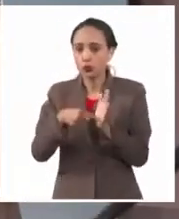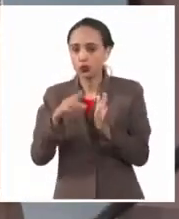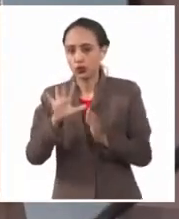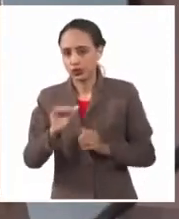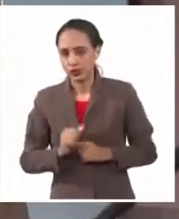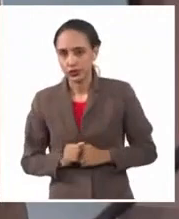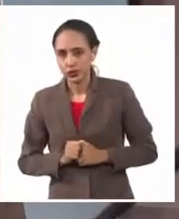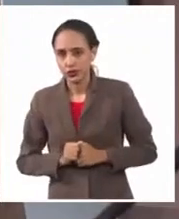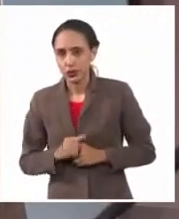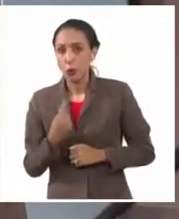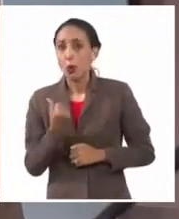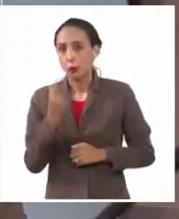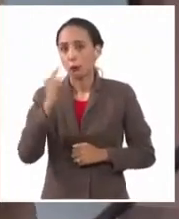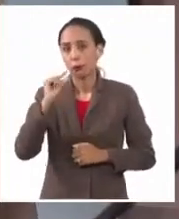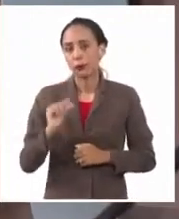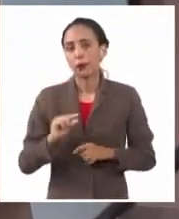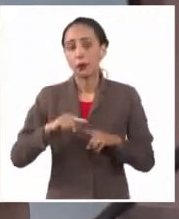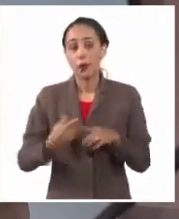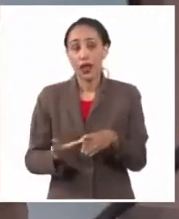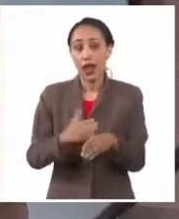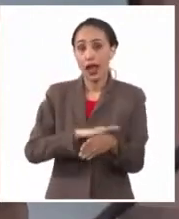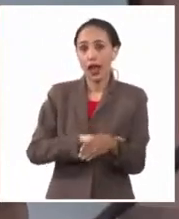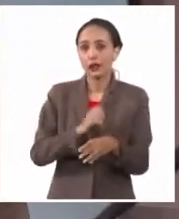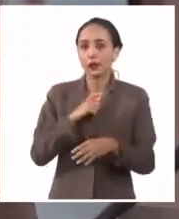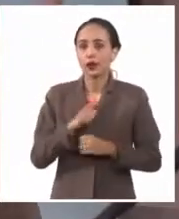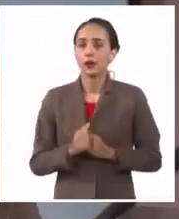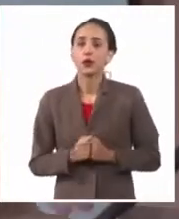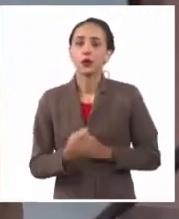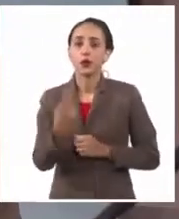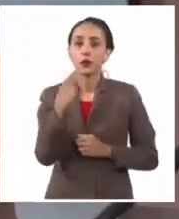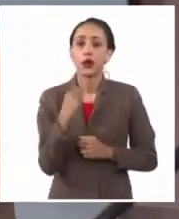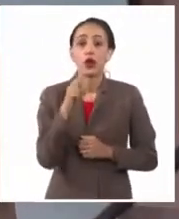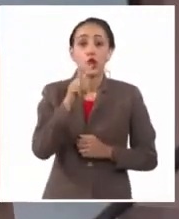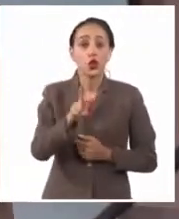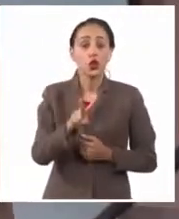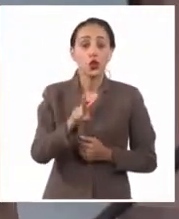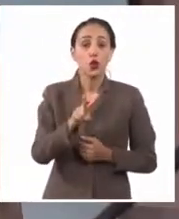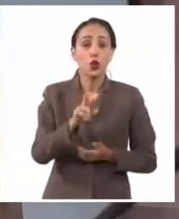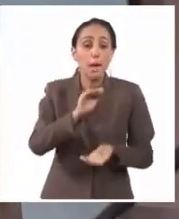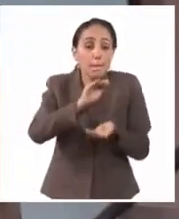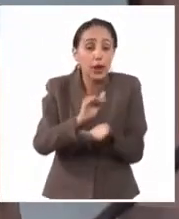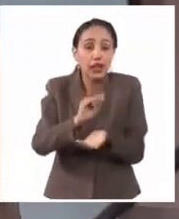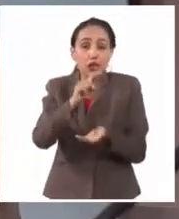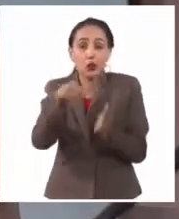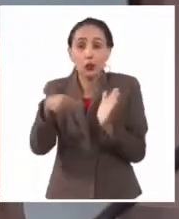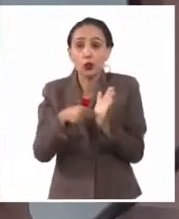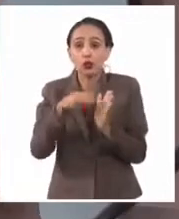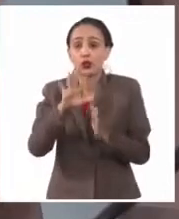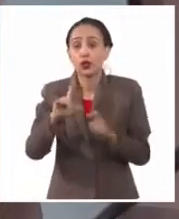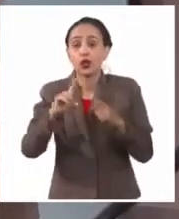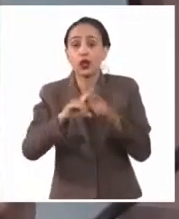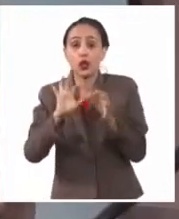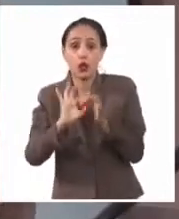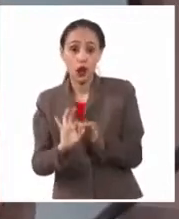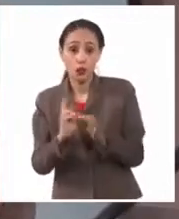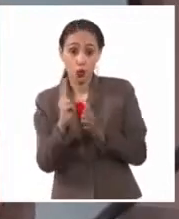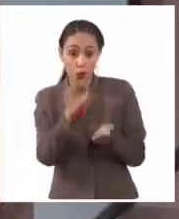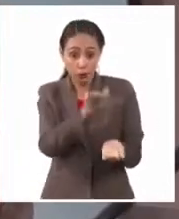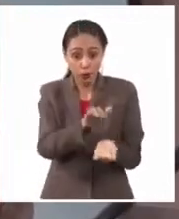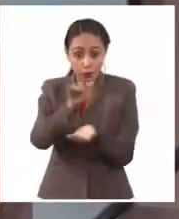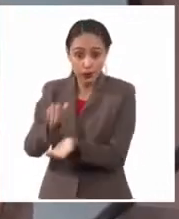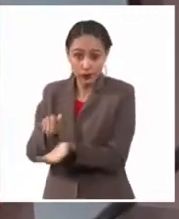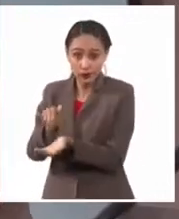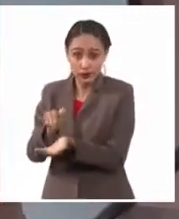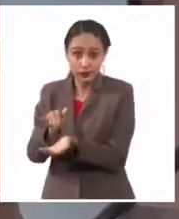economiza porque si antes te mandaban, voy a poner un ejemplo, dos paquetes de 1,5 kilogramos, que son dos despachos,